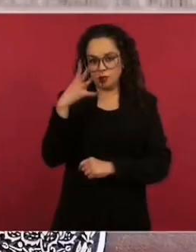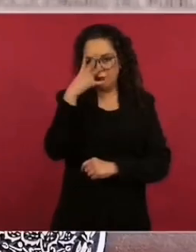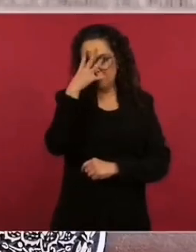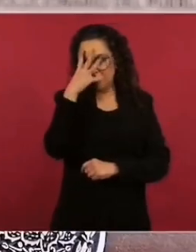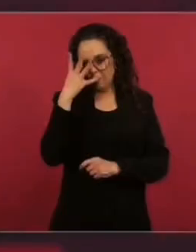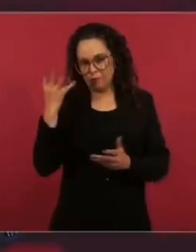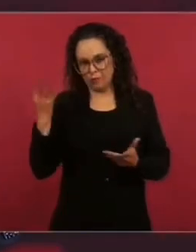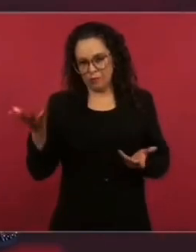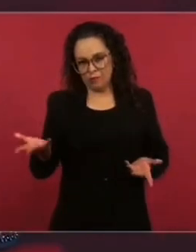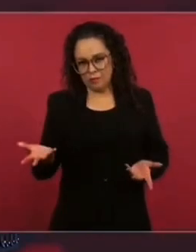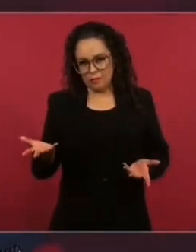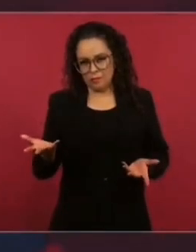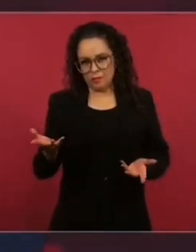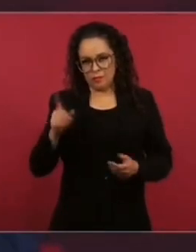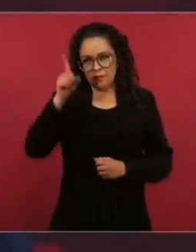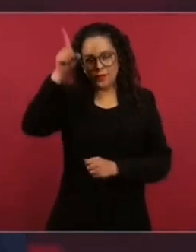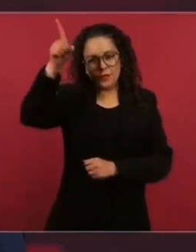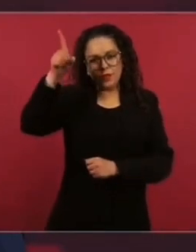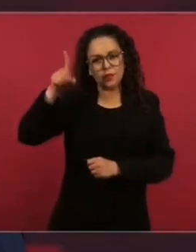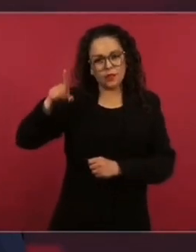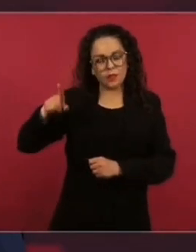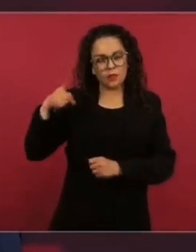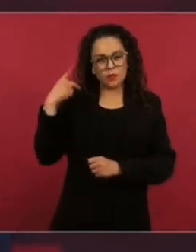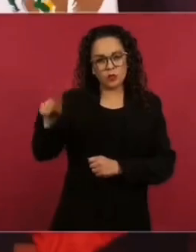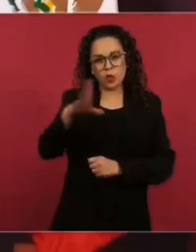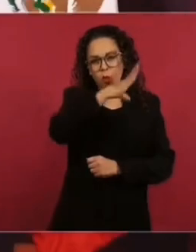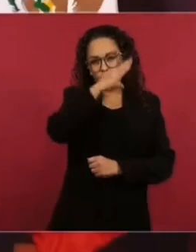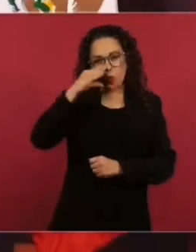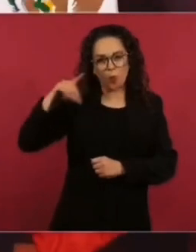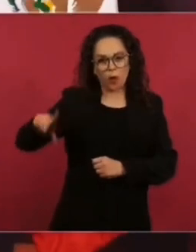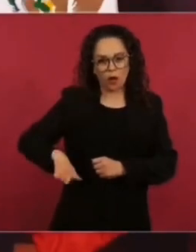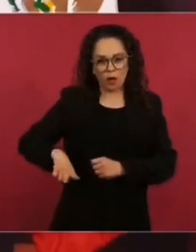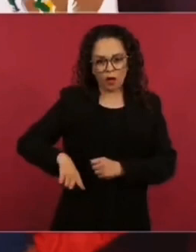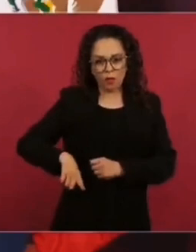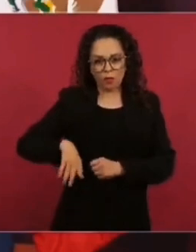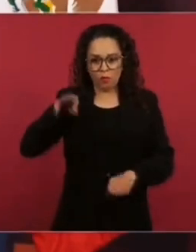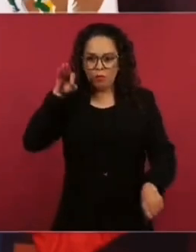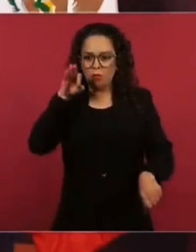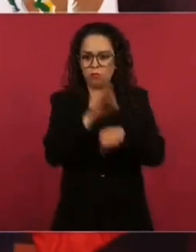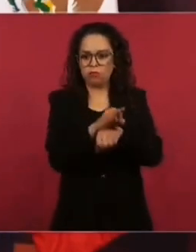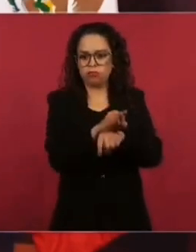que el gobierno de Cuba protegiera a una gente como Humada.